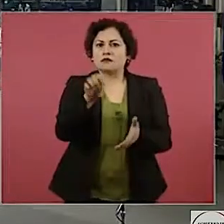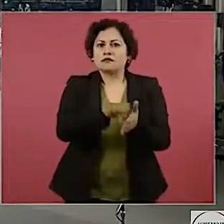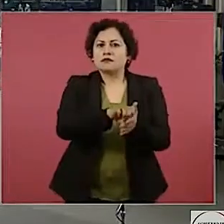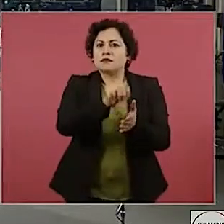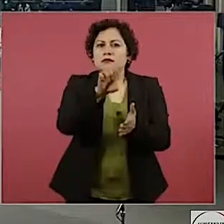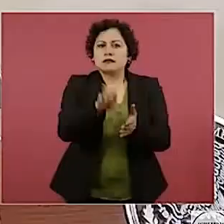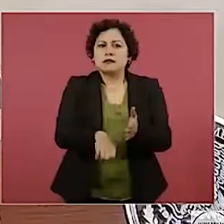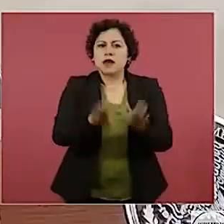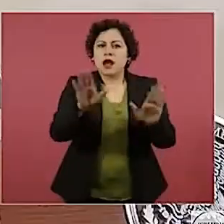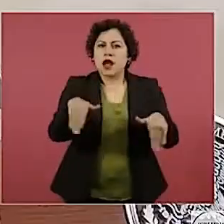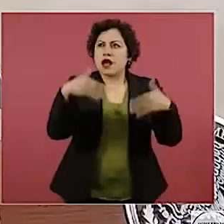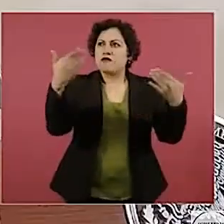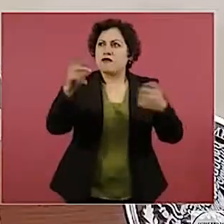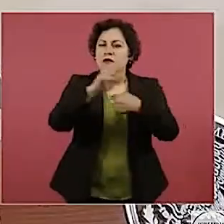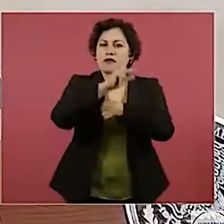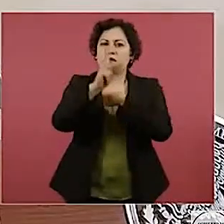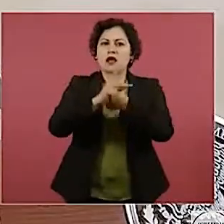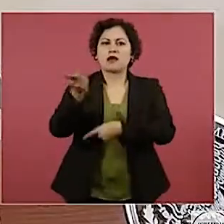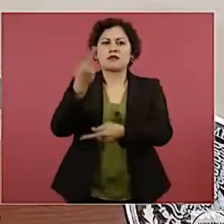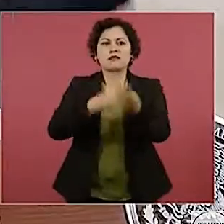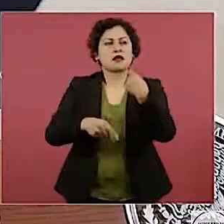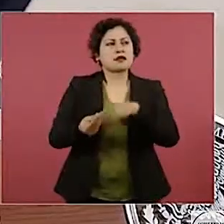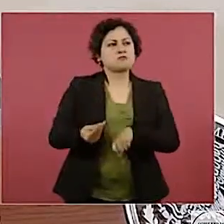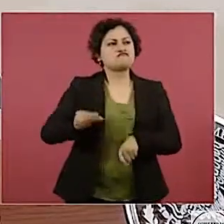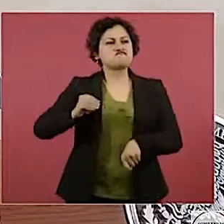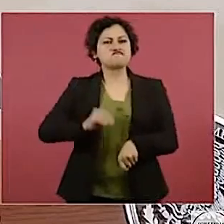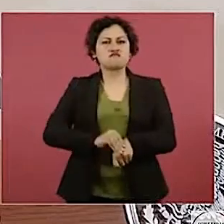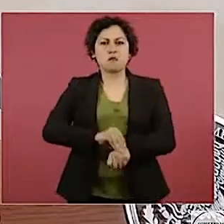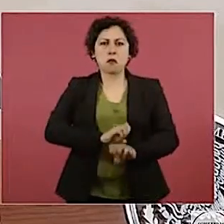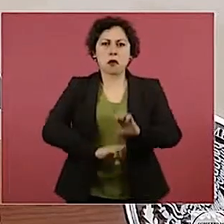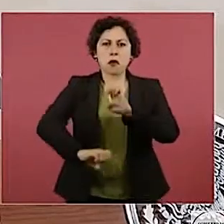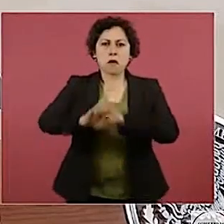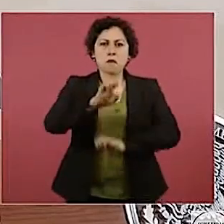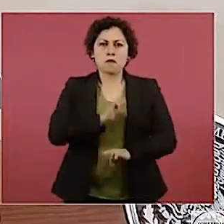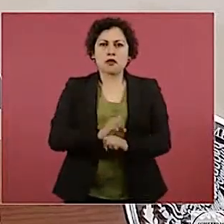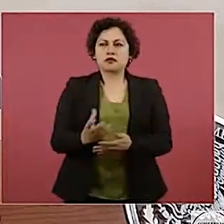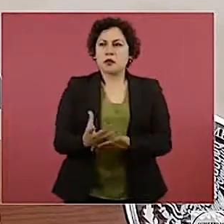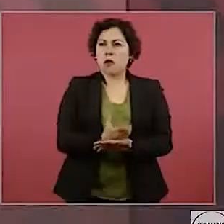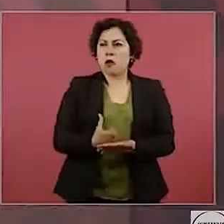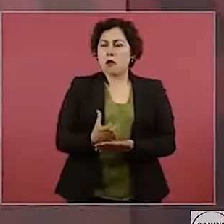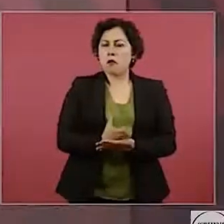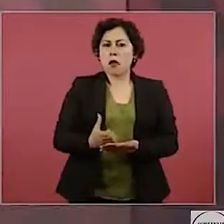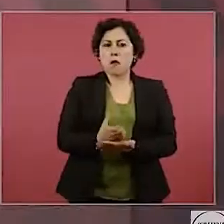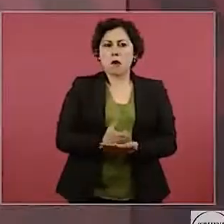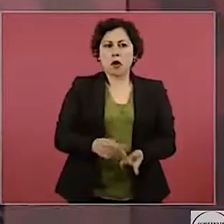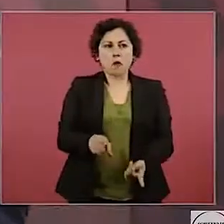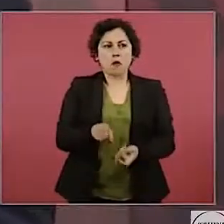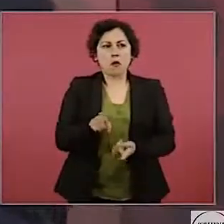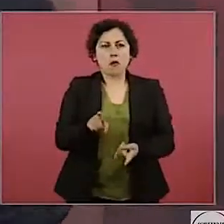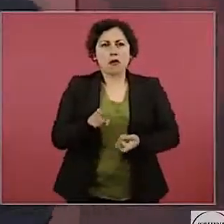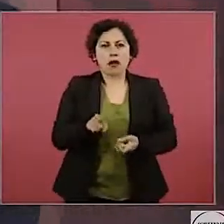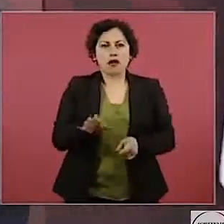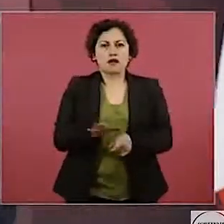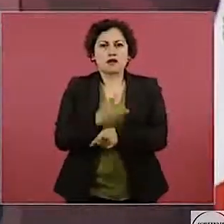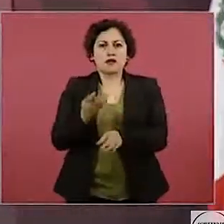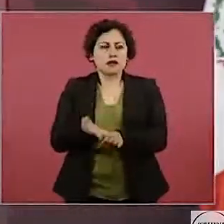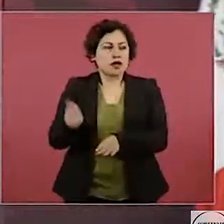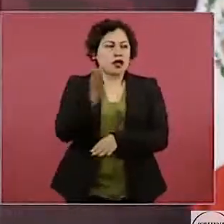a hacer su agosto, porque se los permitían antes y todavía se los permiten